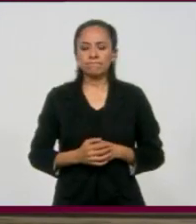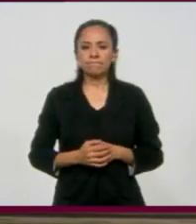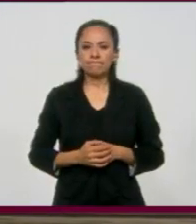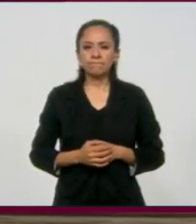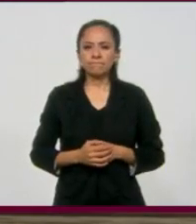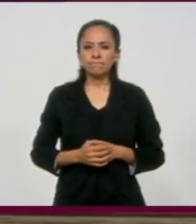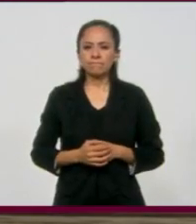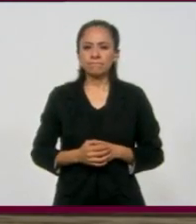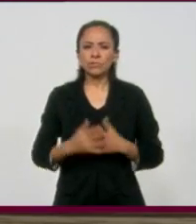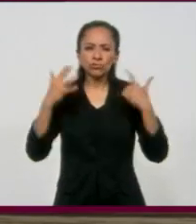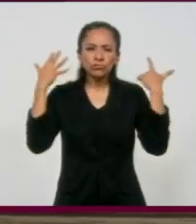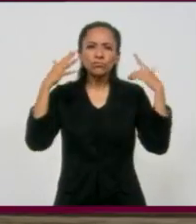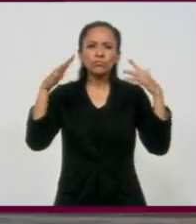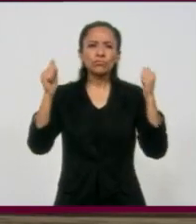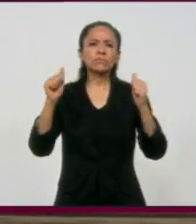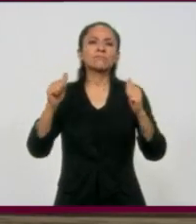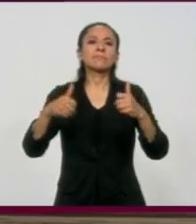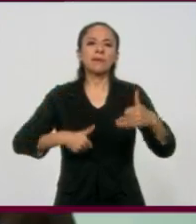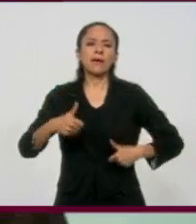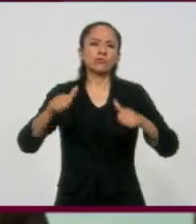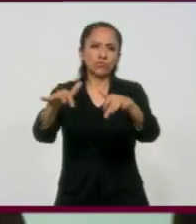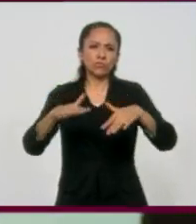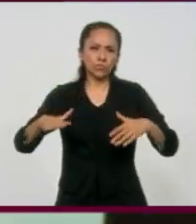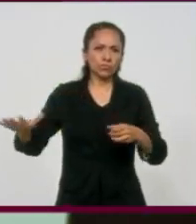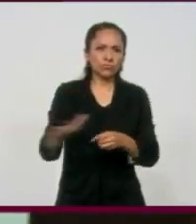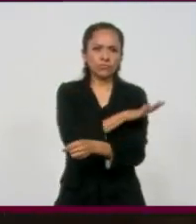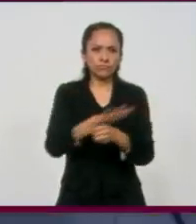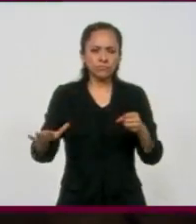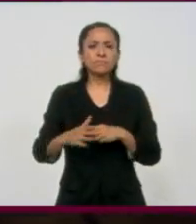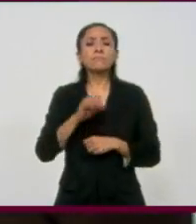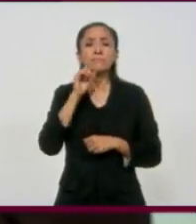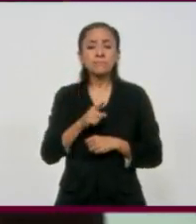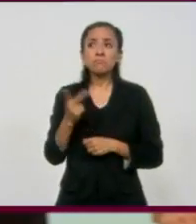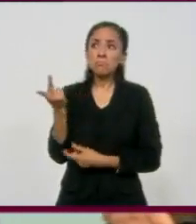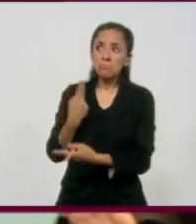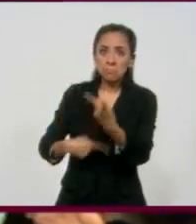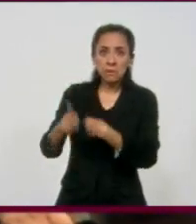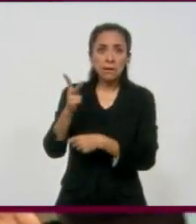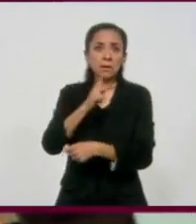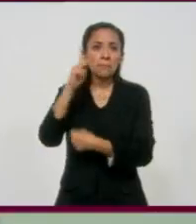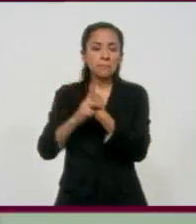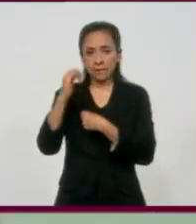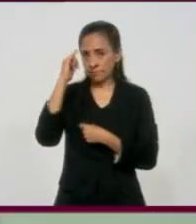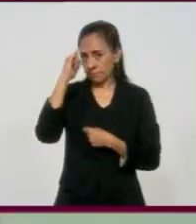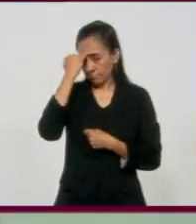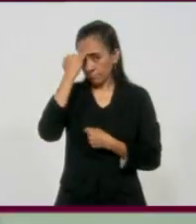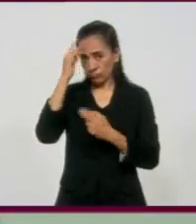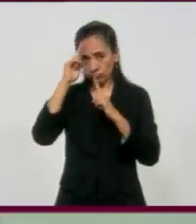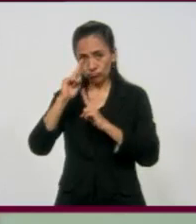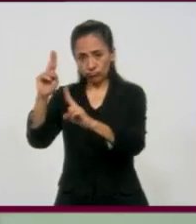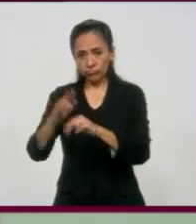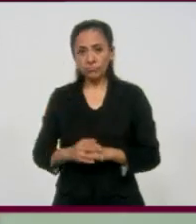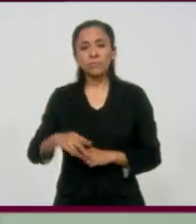Sonoras ovaciones del Teatro Lleno, celebración que parecía agradecer la presencia de la India como invitada de honor. El gobierno